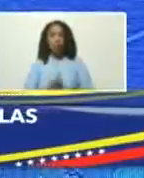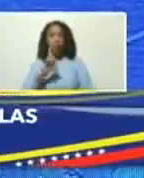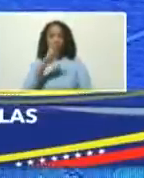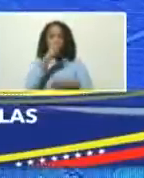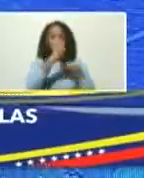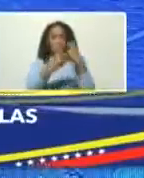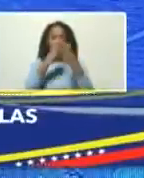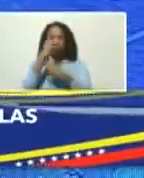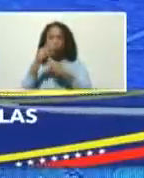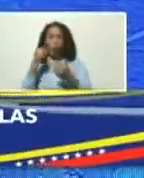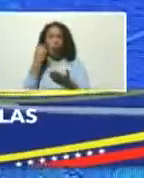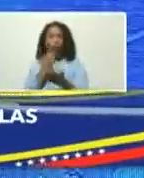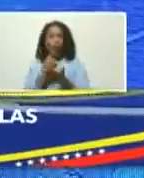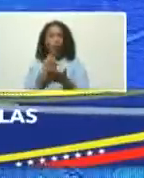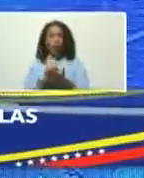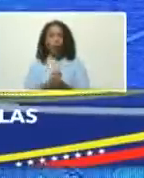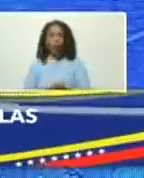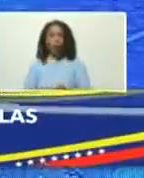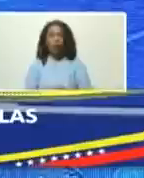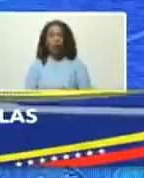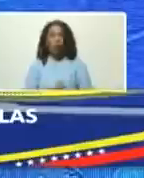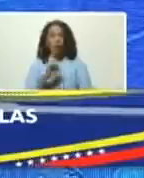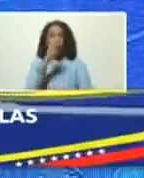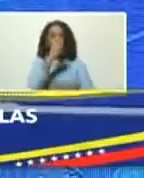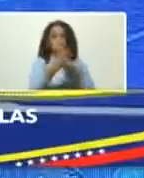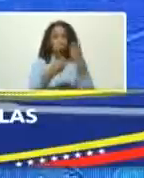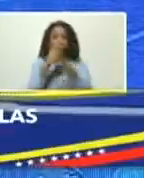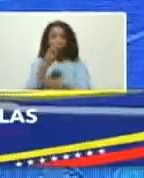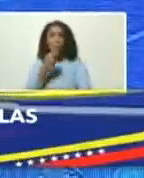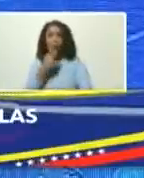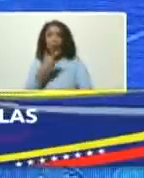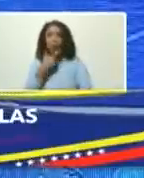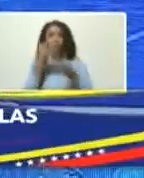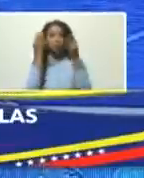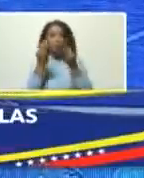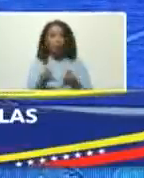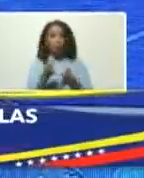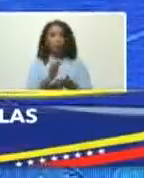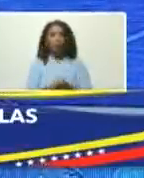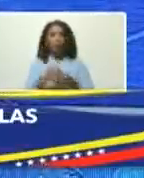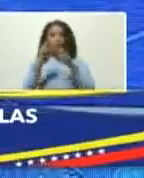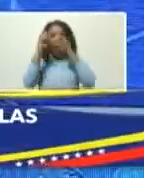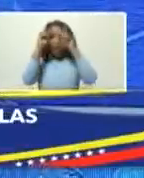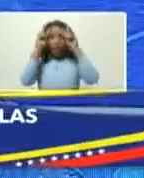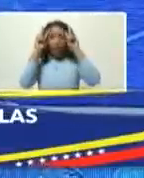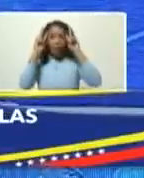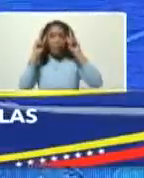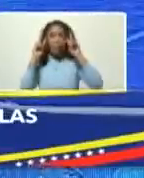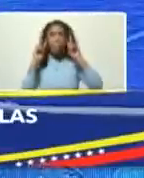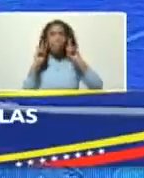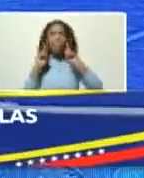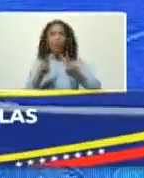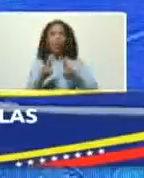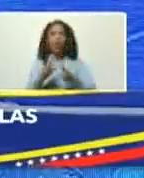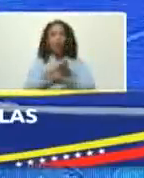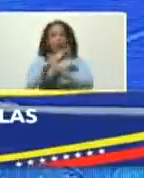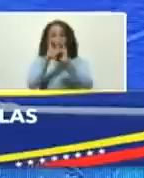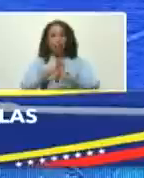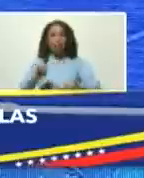ecológico un turismo bonito seguro limpio feliz